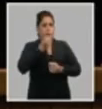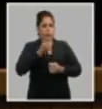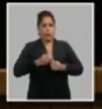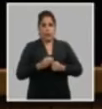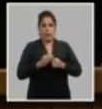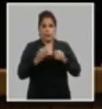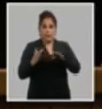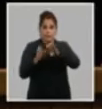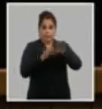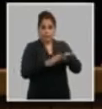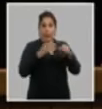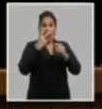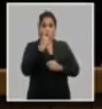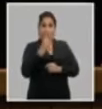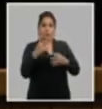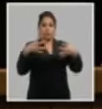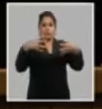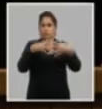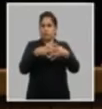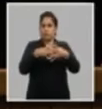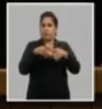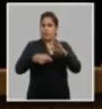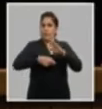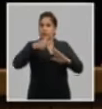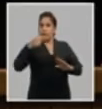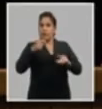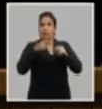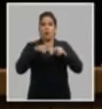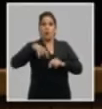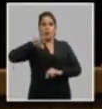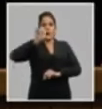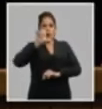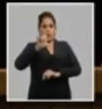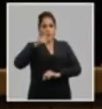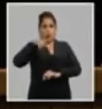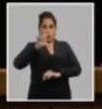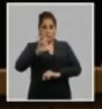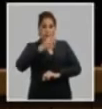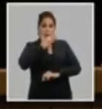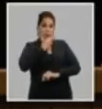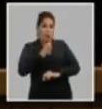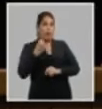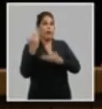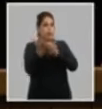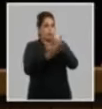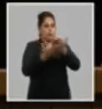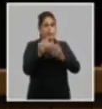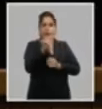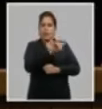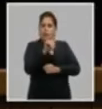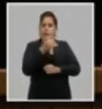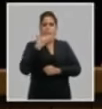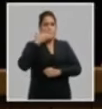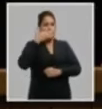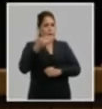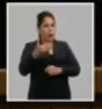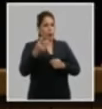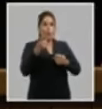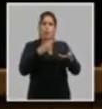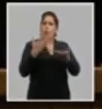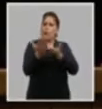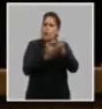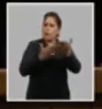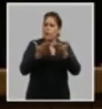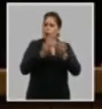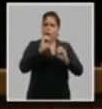consolidar la atención y vínculo permanente con la unión de jóvenes comunistas y los jóvenes en general favoreciendo los espacios de